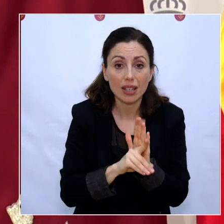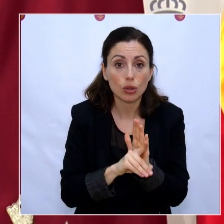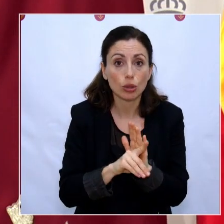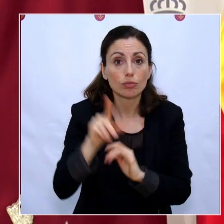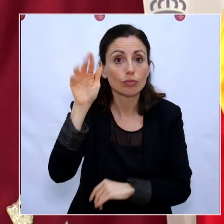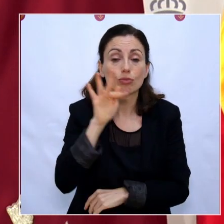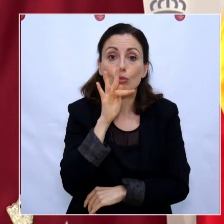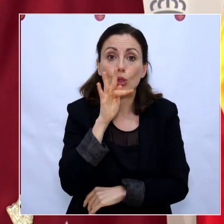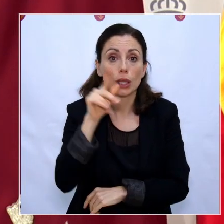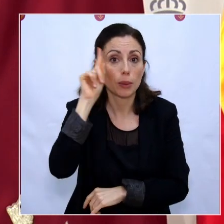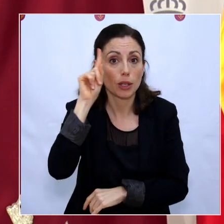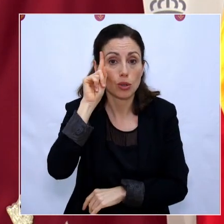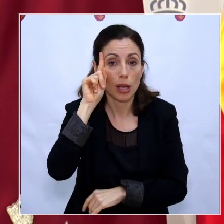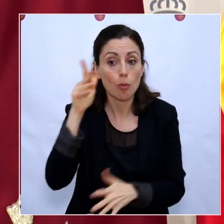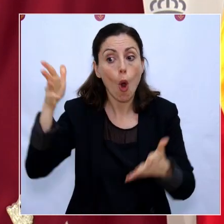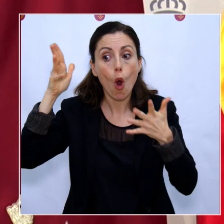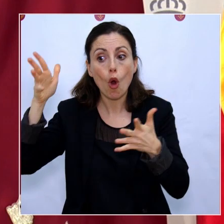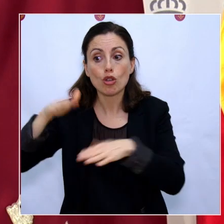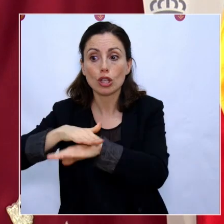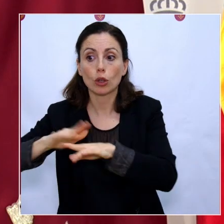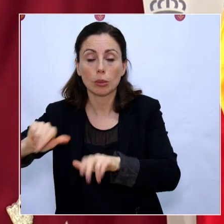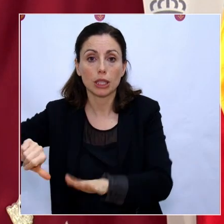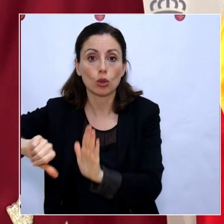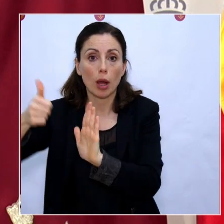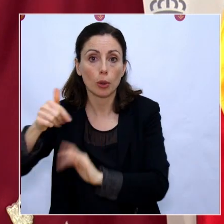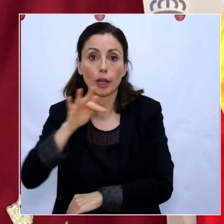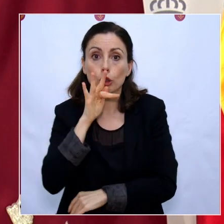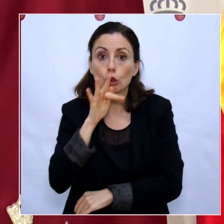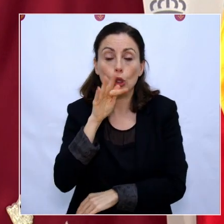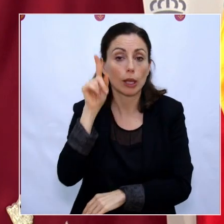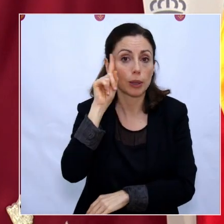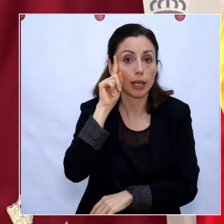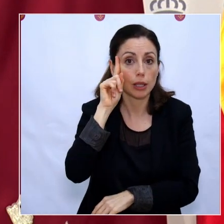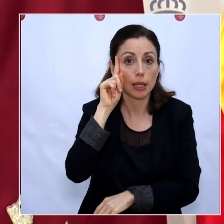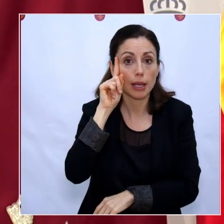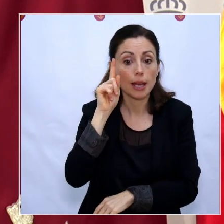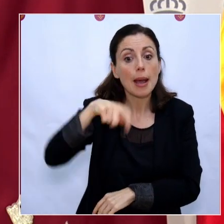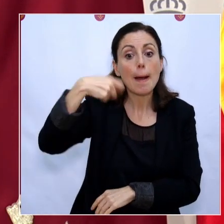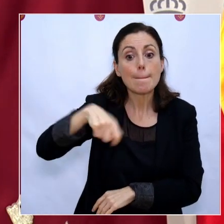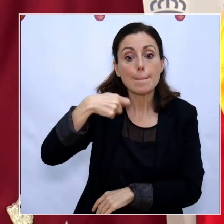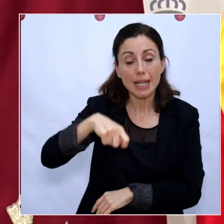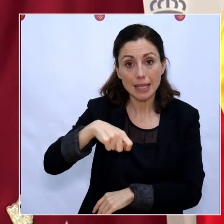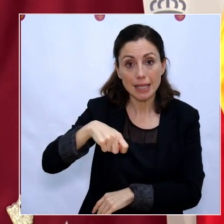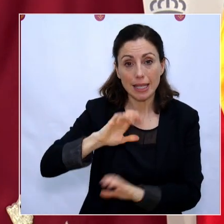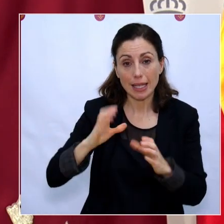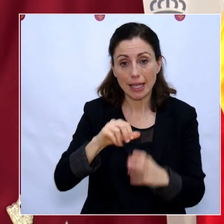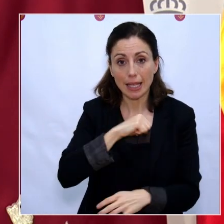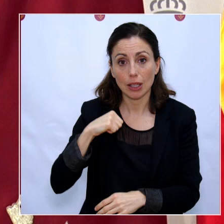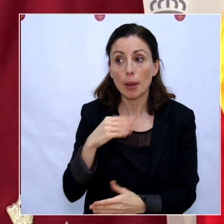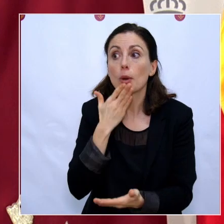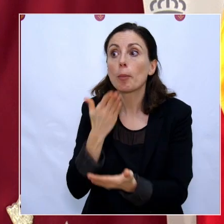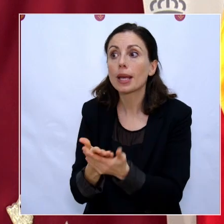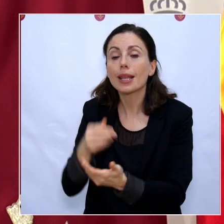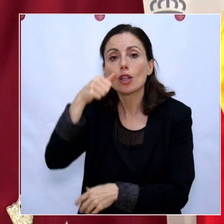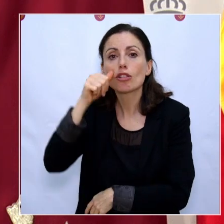que ha aprobado el Consejo de Ministros. Hemos sido varios presidentes autonómicos los que le hemos solicitado al presidente del